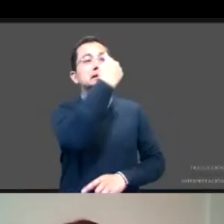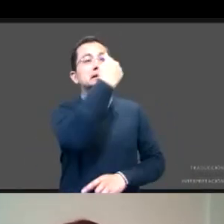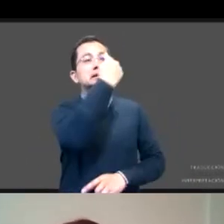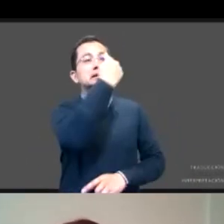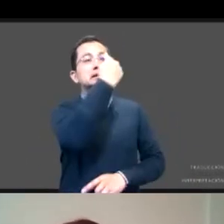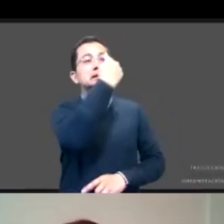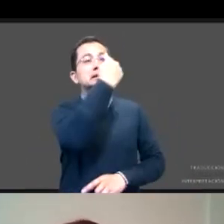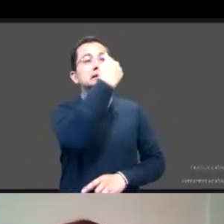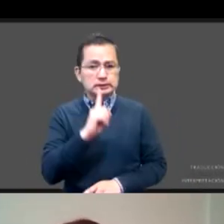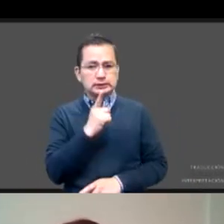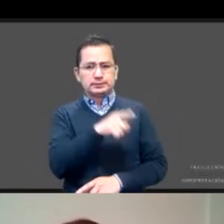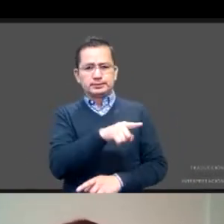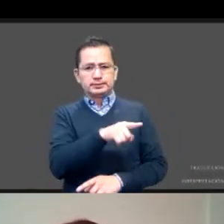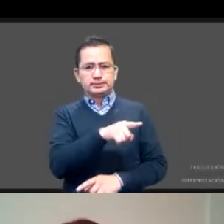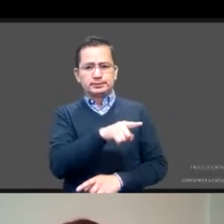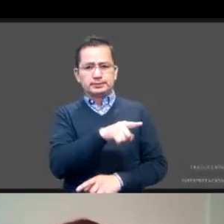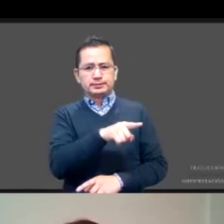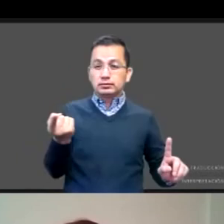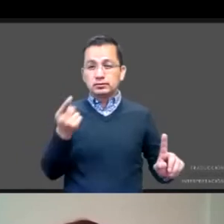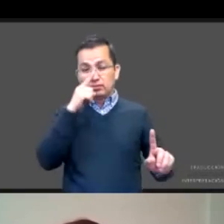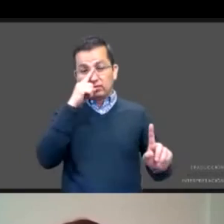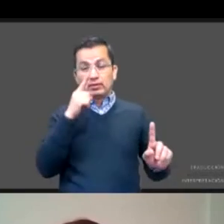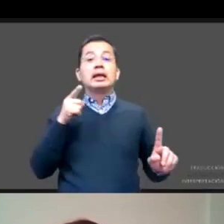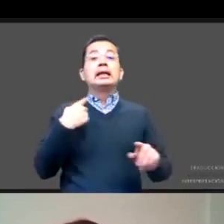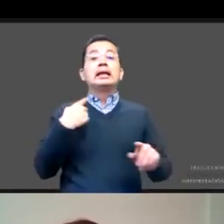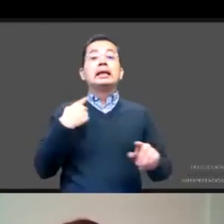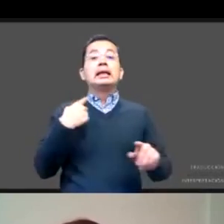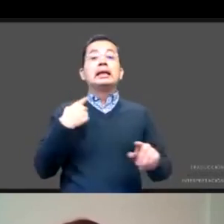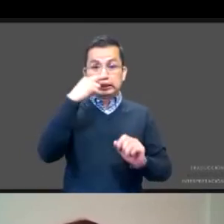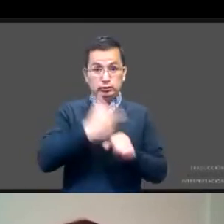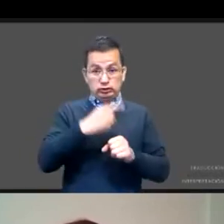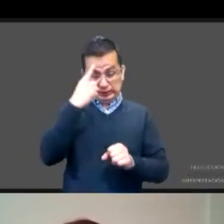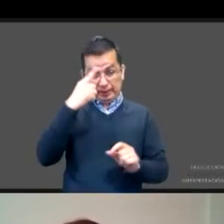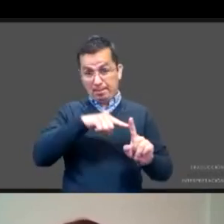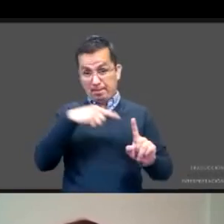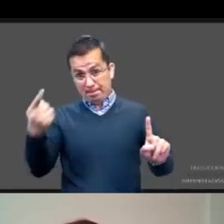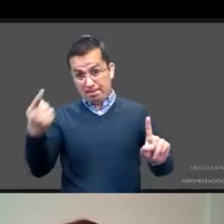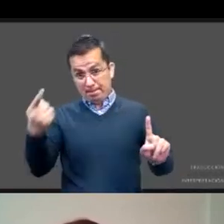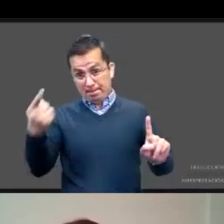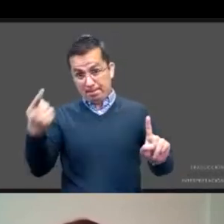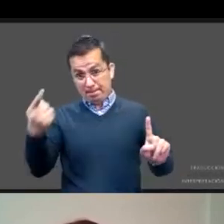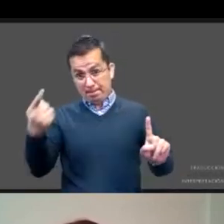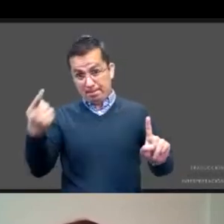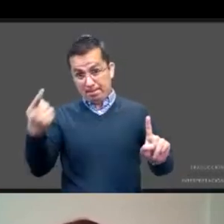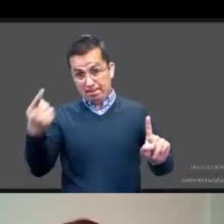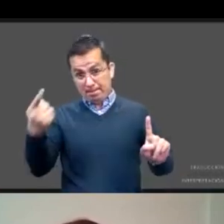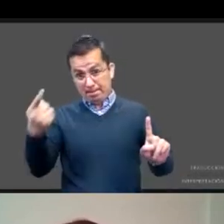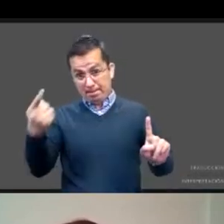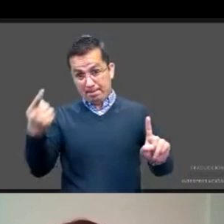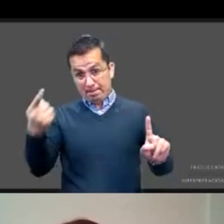y como le llamaban Carla, los progenitores de las hijas e hijos de estas